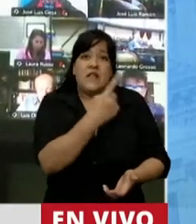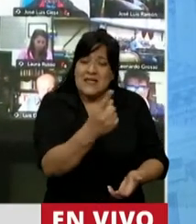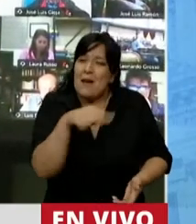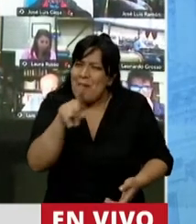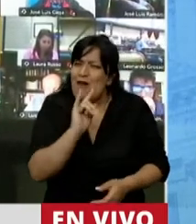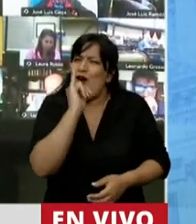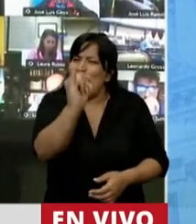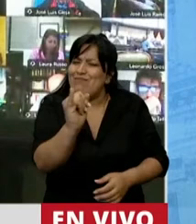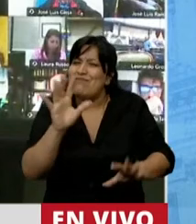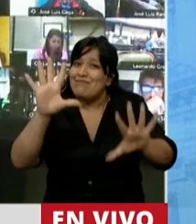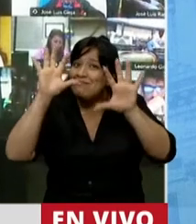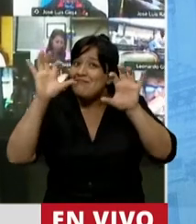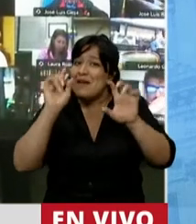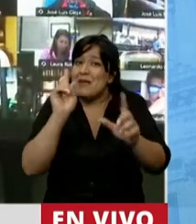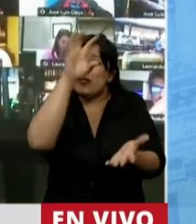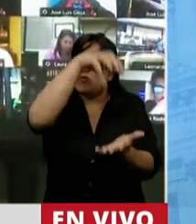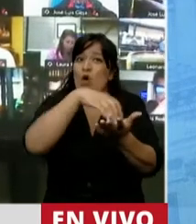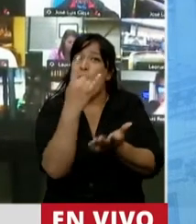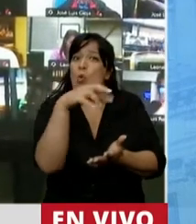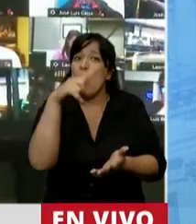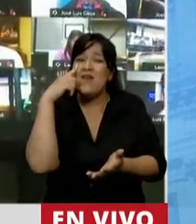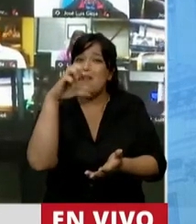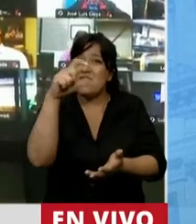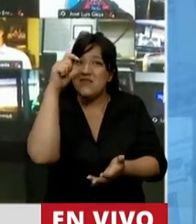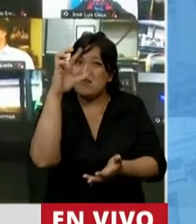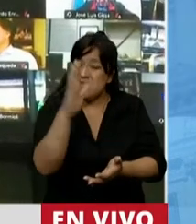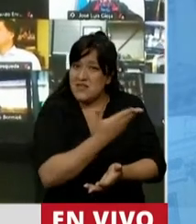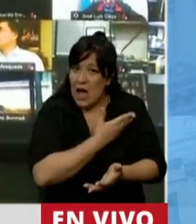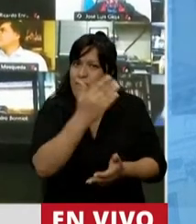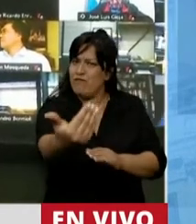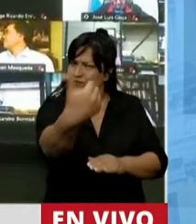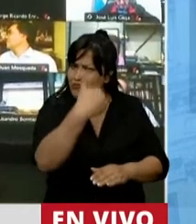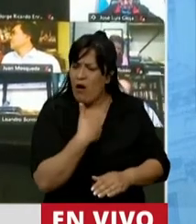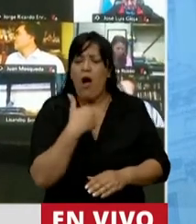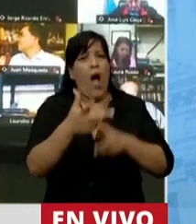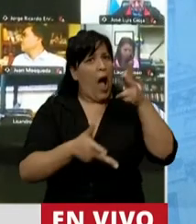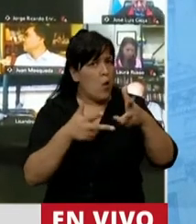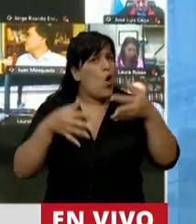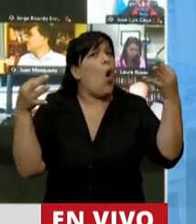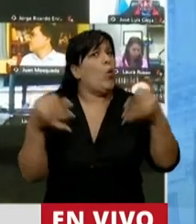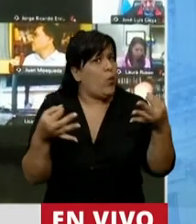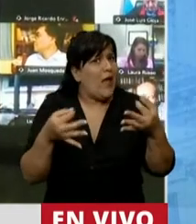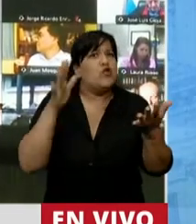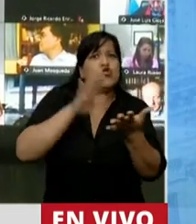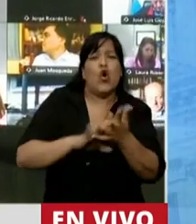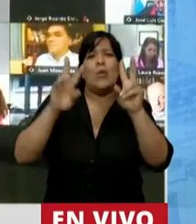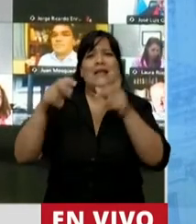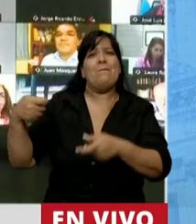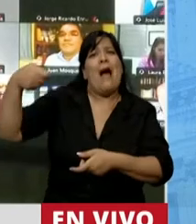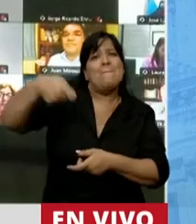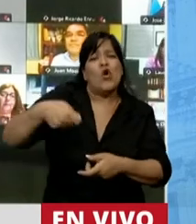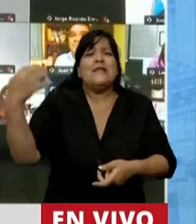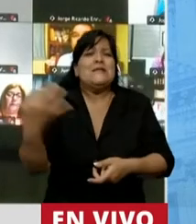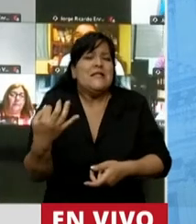quiero recordarles que UNICEF estuvo en esta casa y habló bastante bien respecto de lo que era un aporte